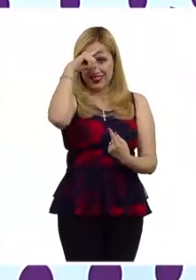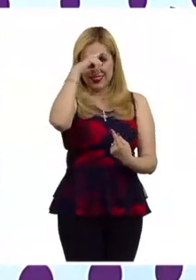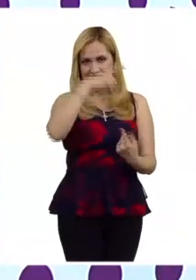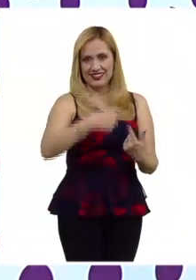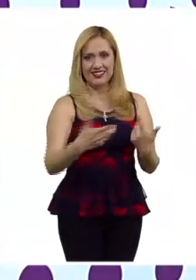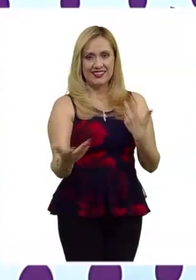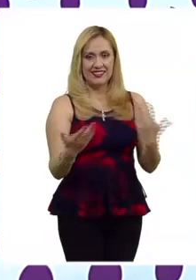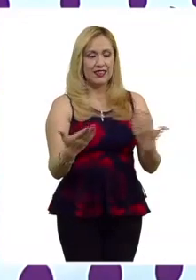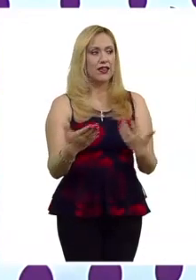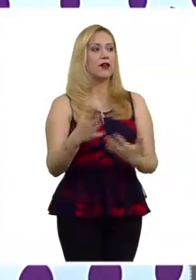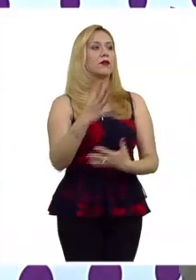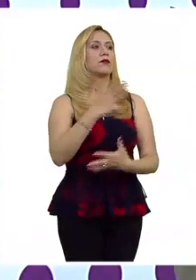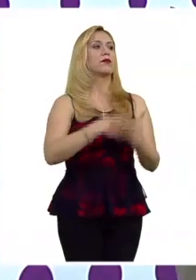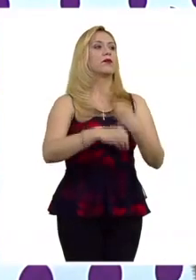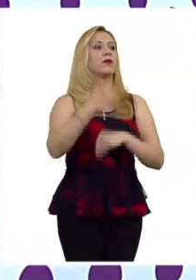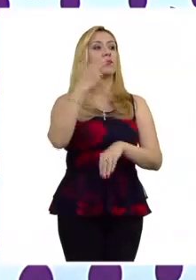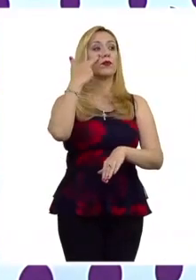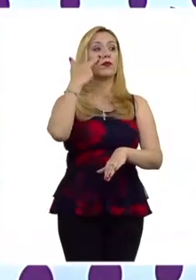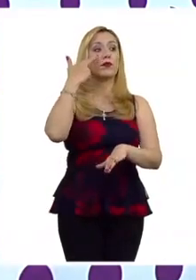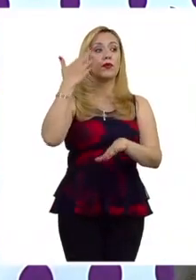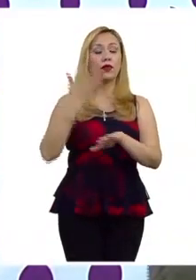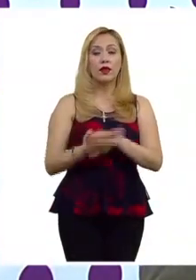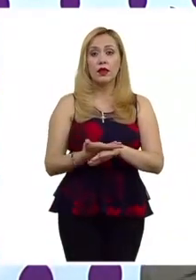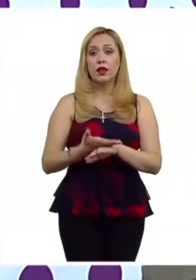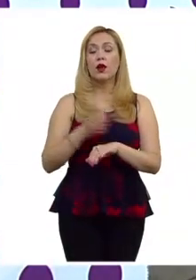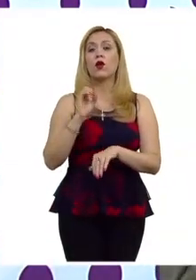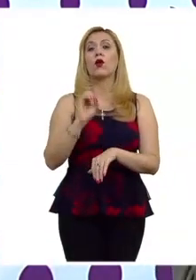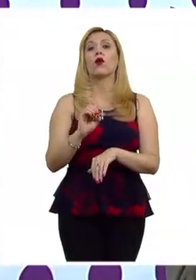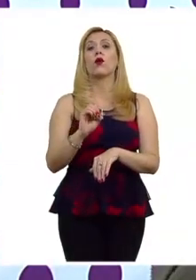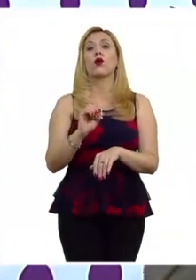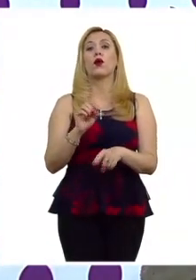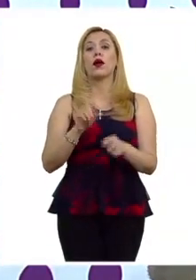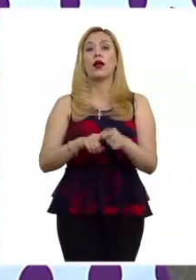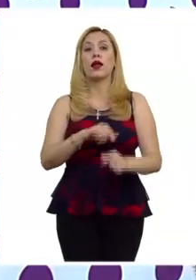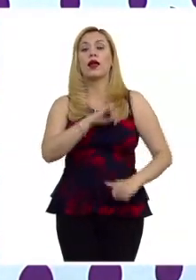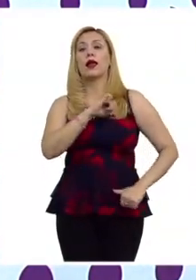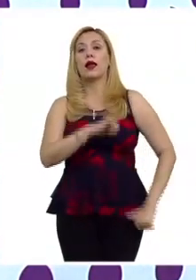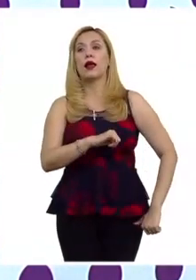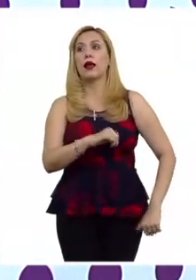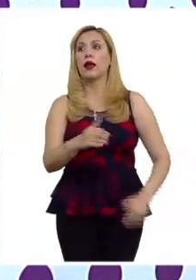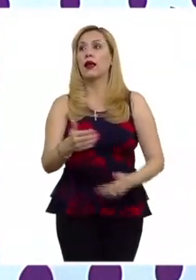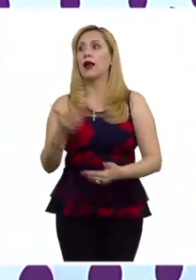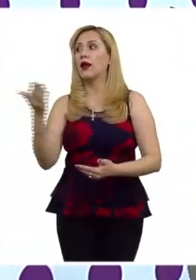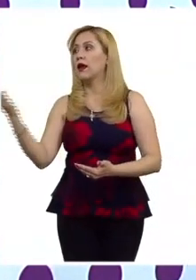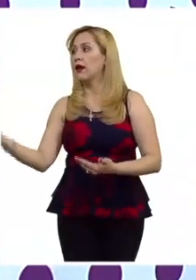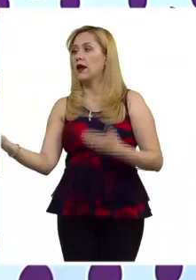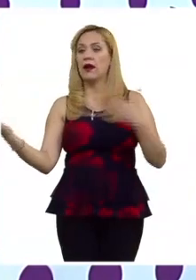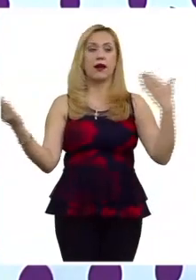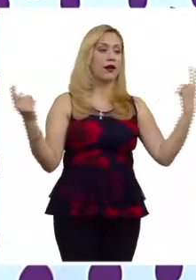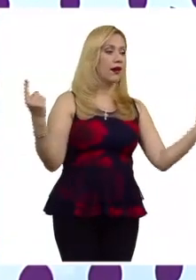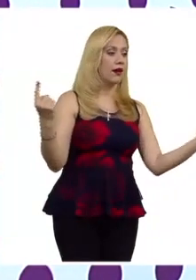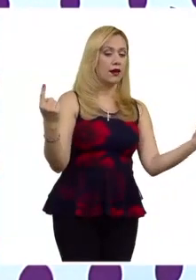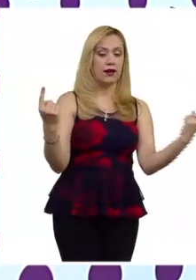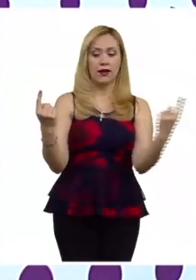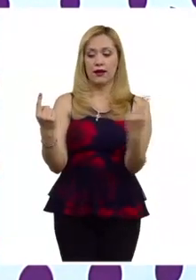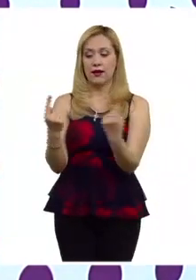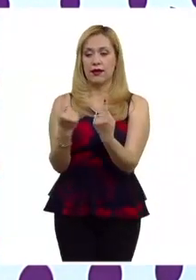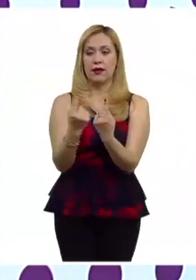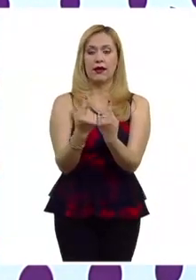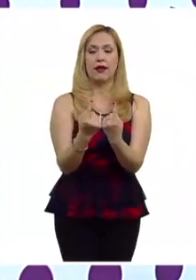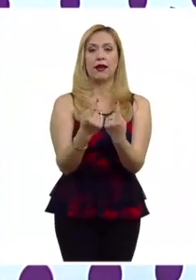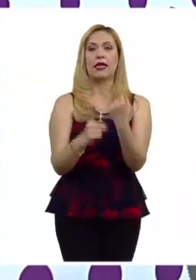las responsabilidades o las facultades que se da a particulares frente a estas